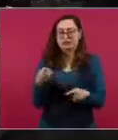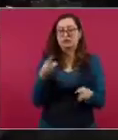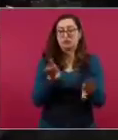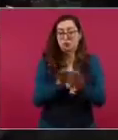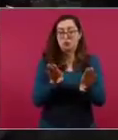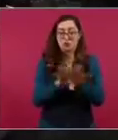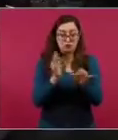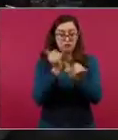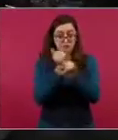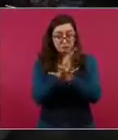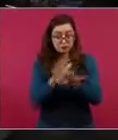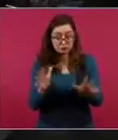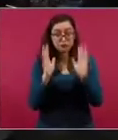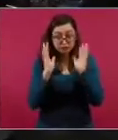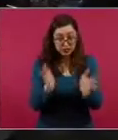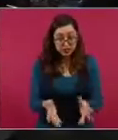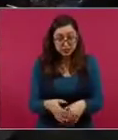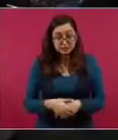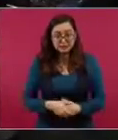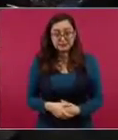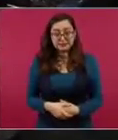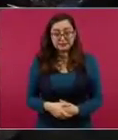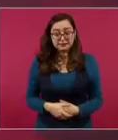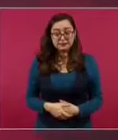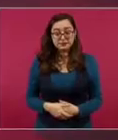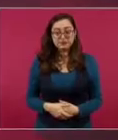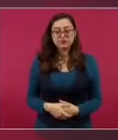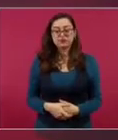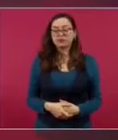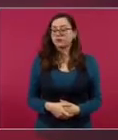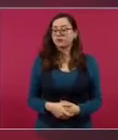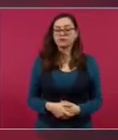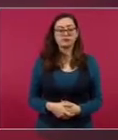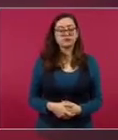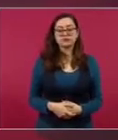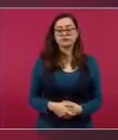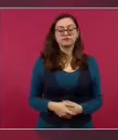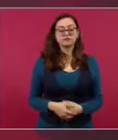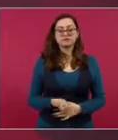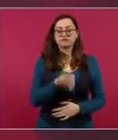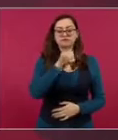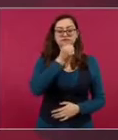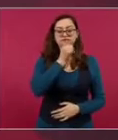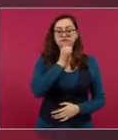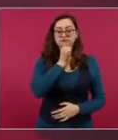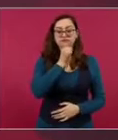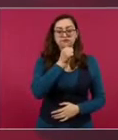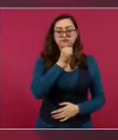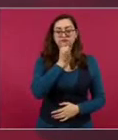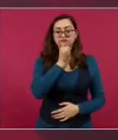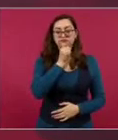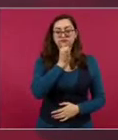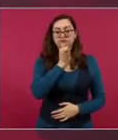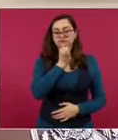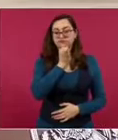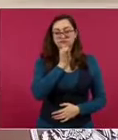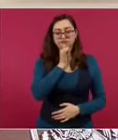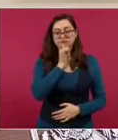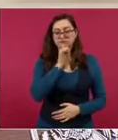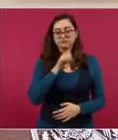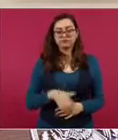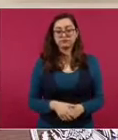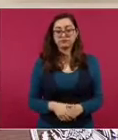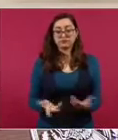Pues no tengo información, porque este asunto lo lleva la